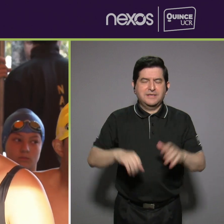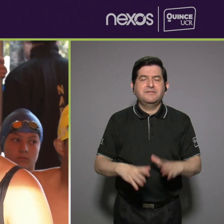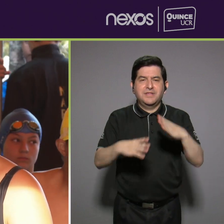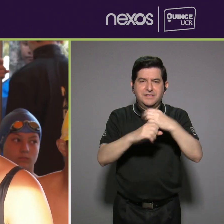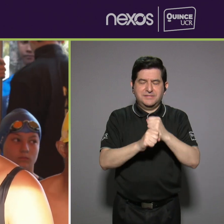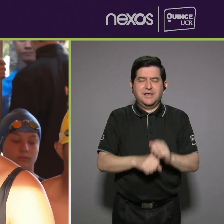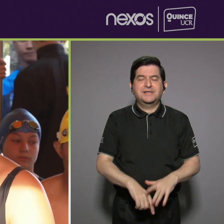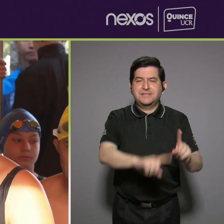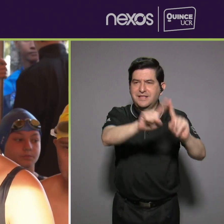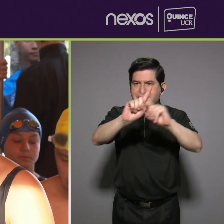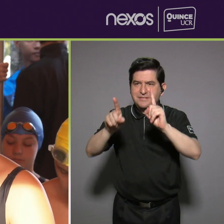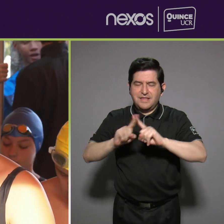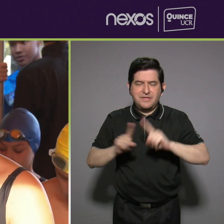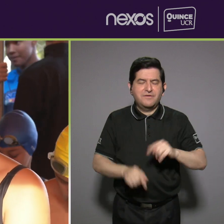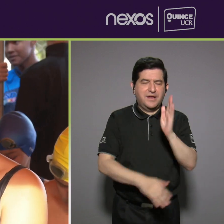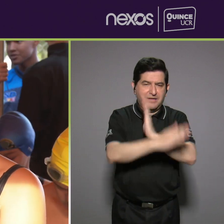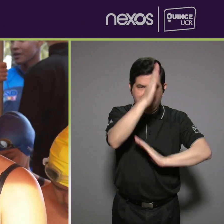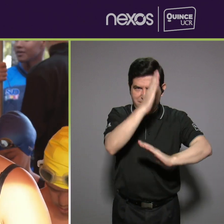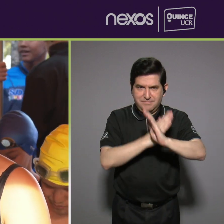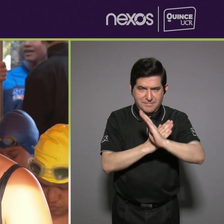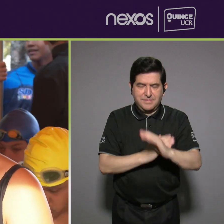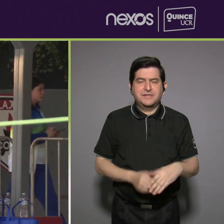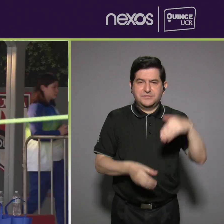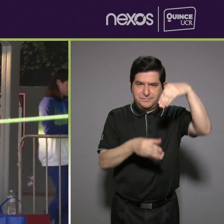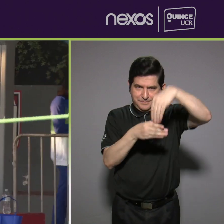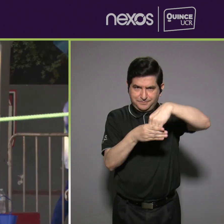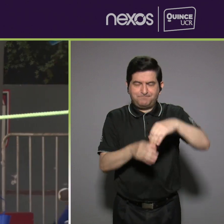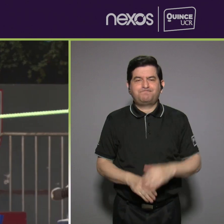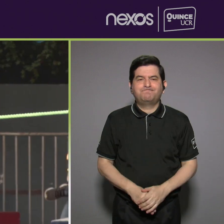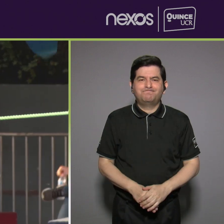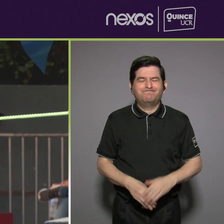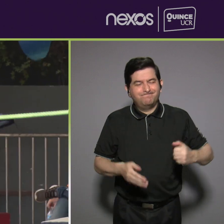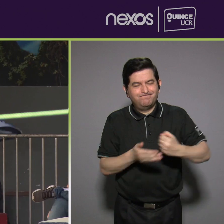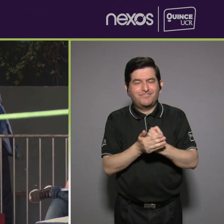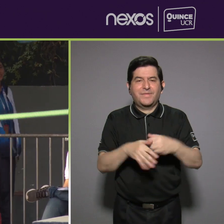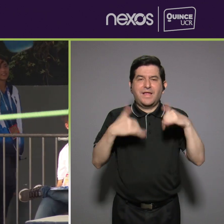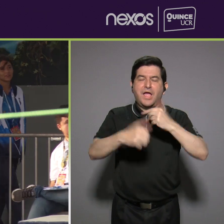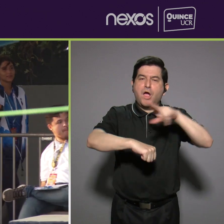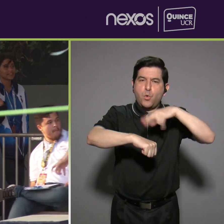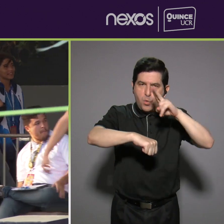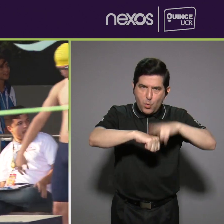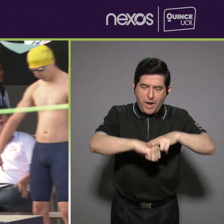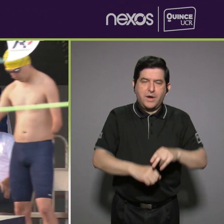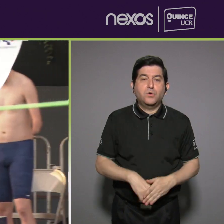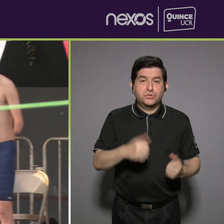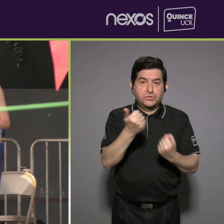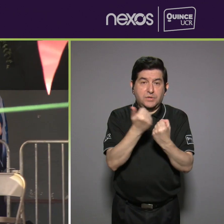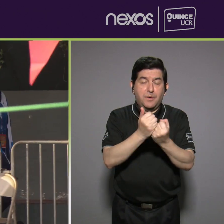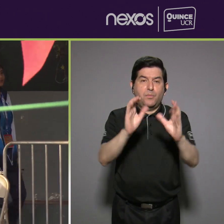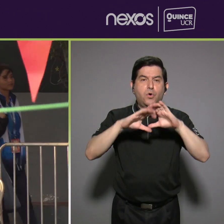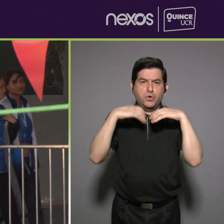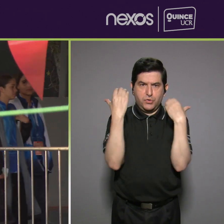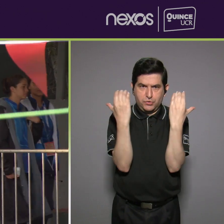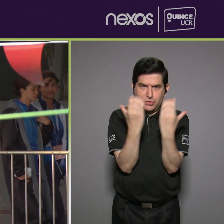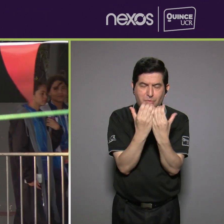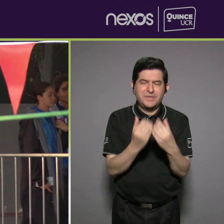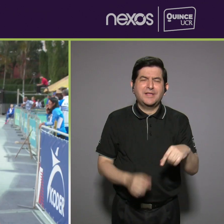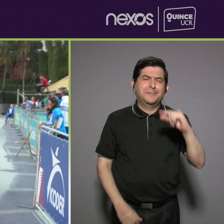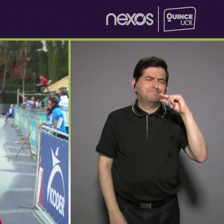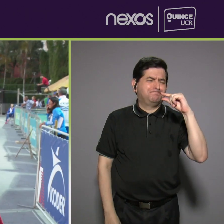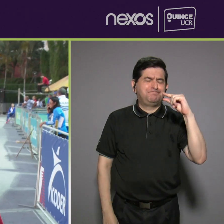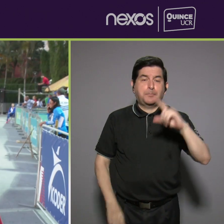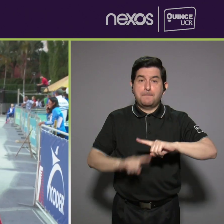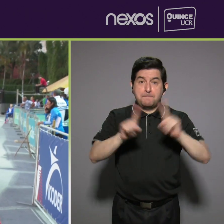atletas de diferentes discapacidades. Probablemente en estos Juegos Nacionales el apoyo de los comités fue mínimo,